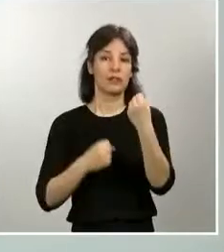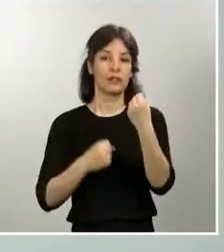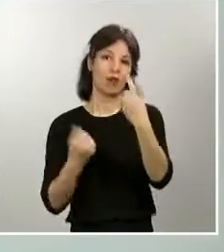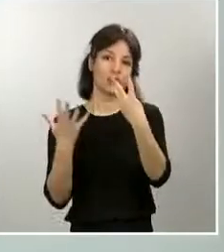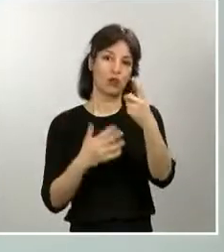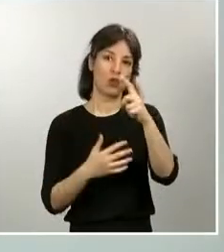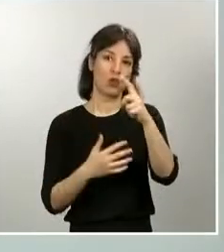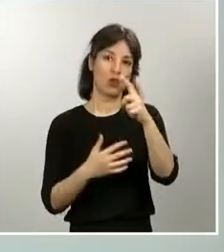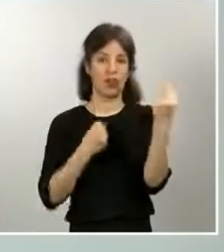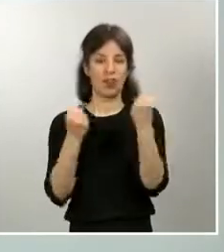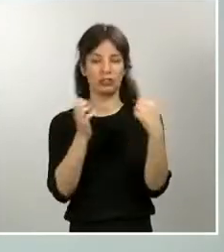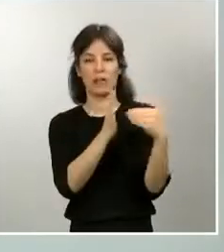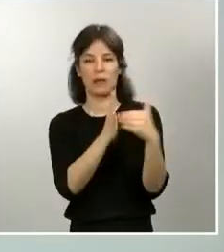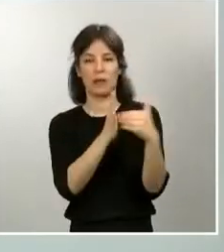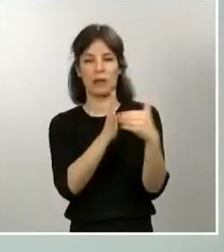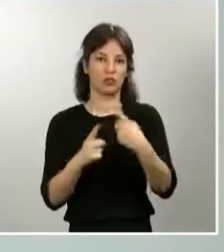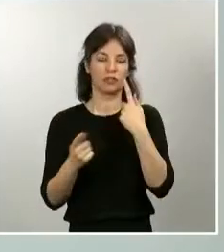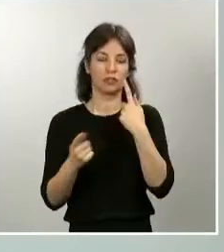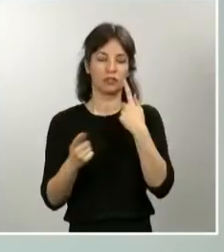ninguna detención.